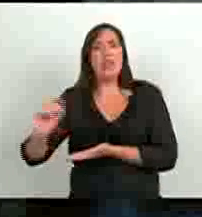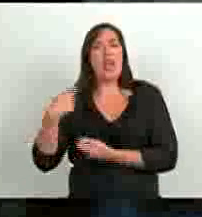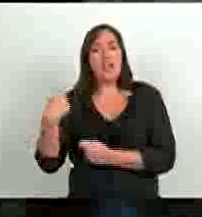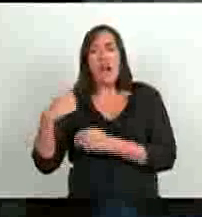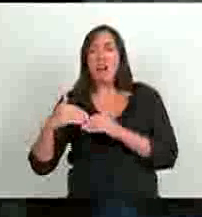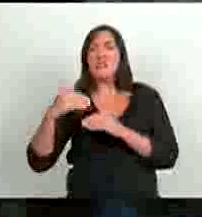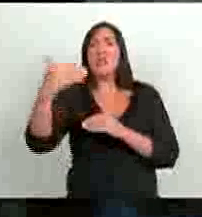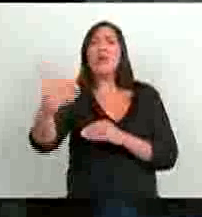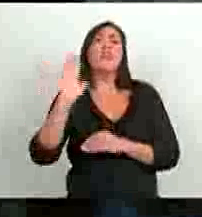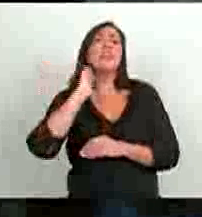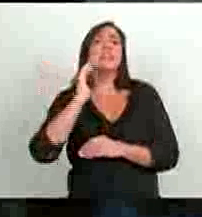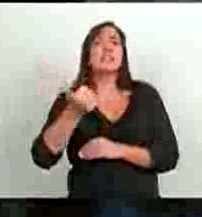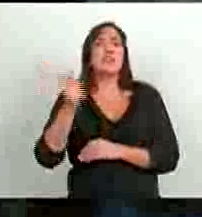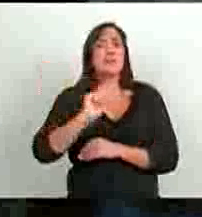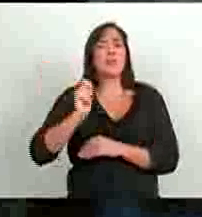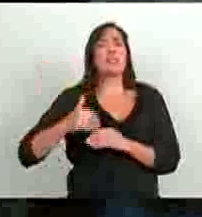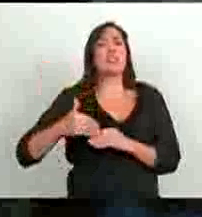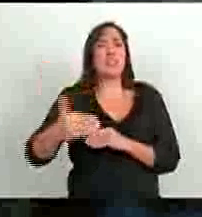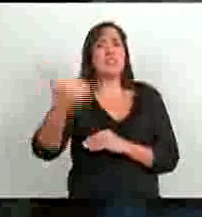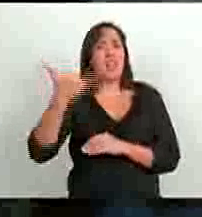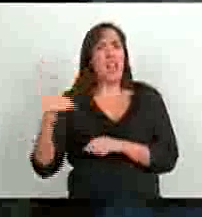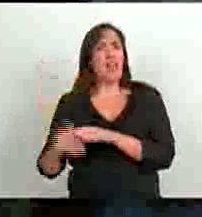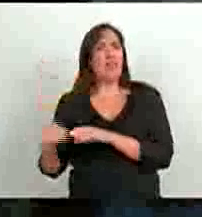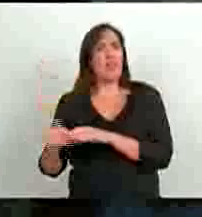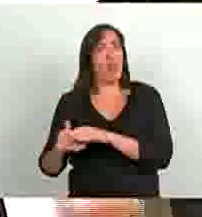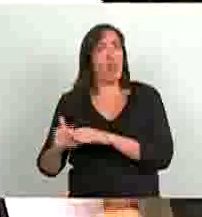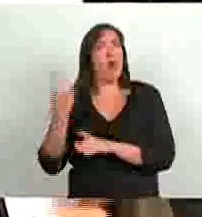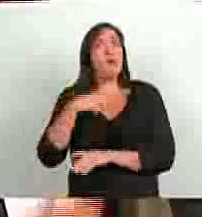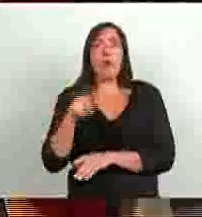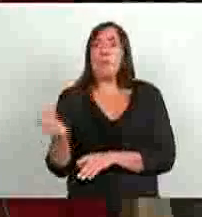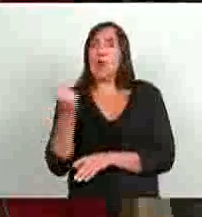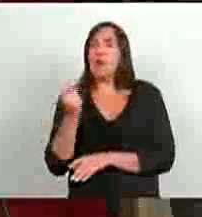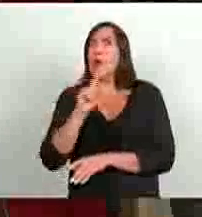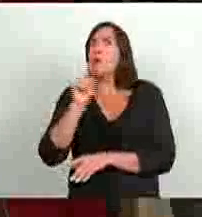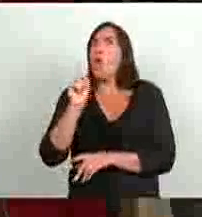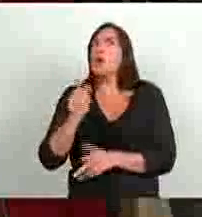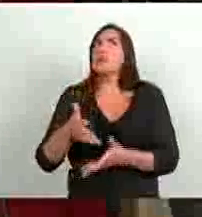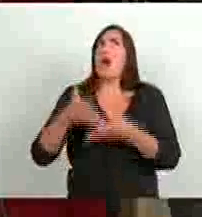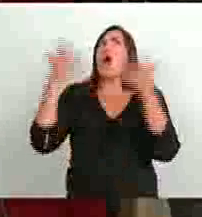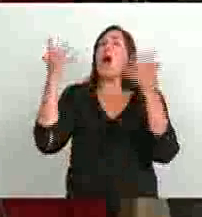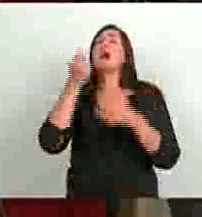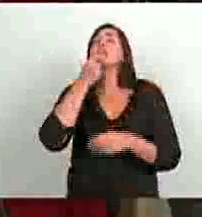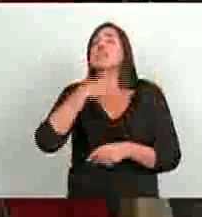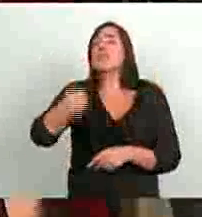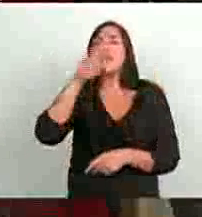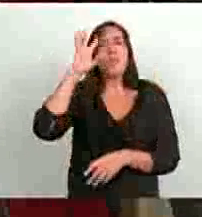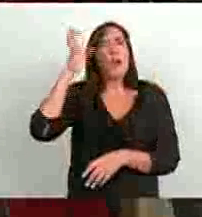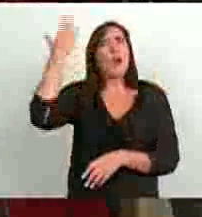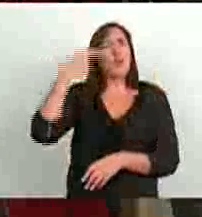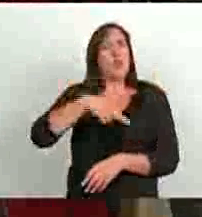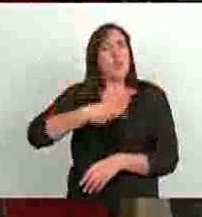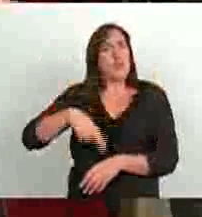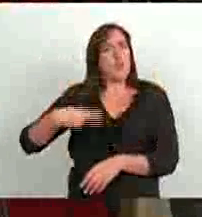del gasto previsional. Es importante, pero no es tampoco una gran cosa porque si uno recuerda Noruega,